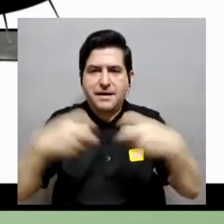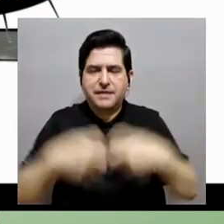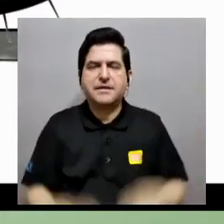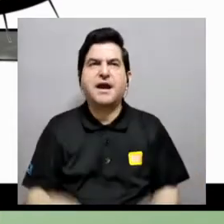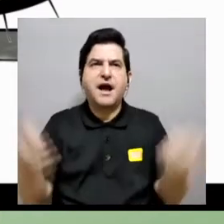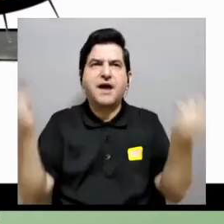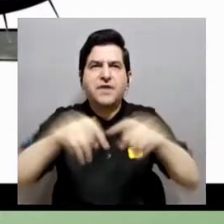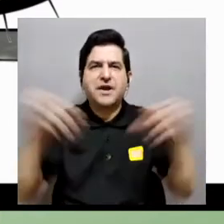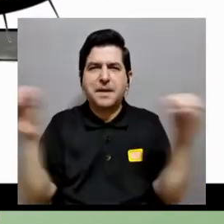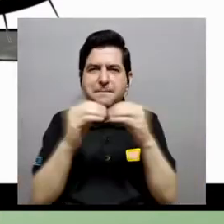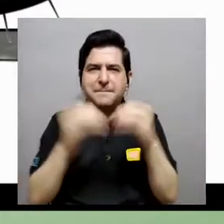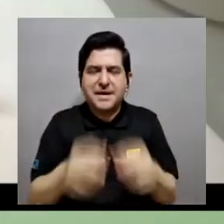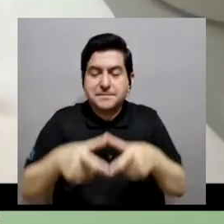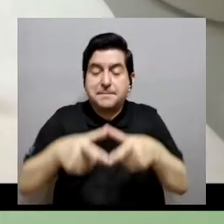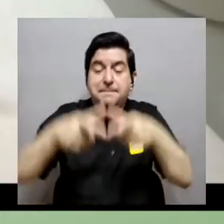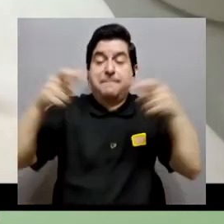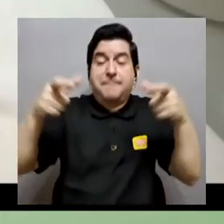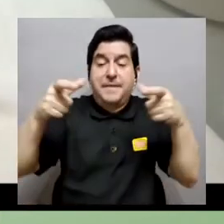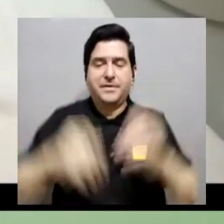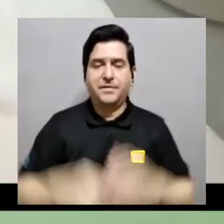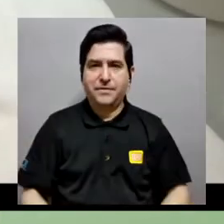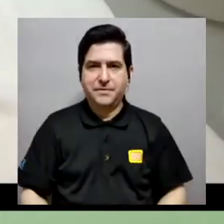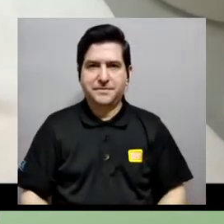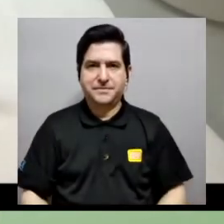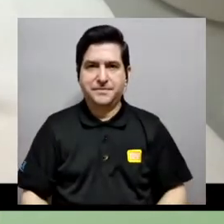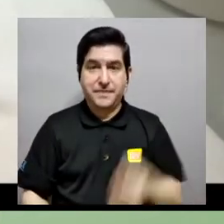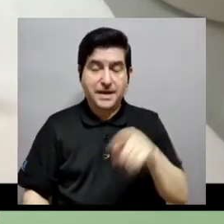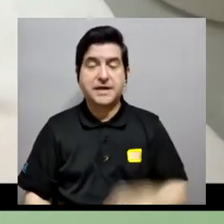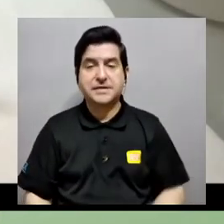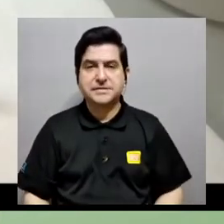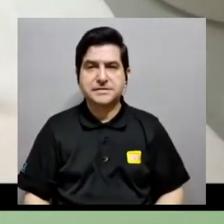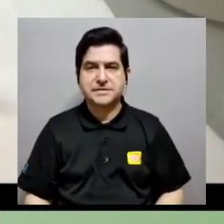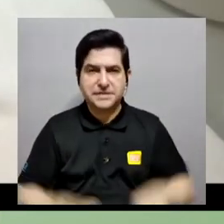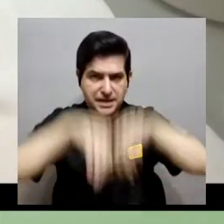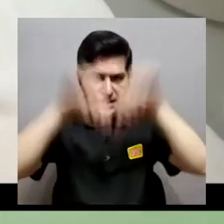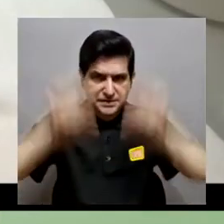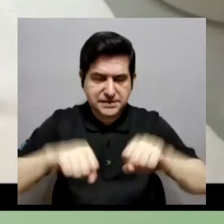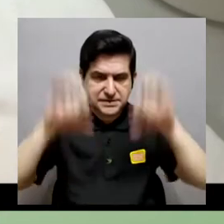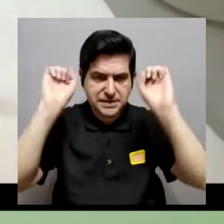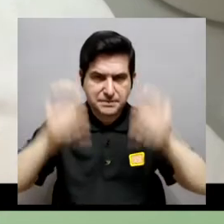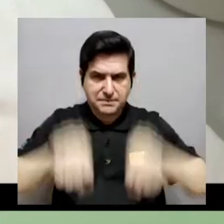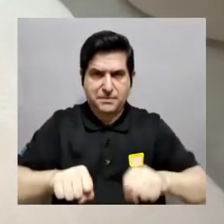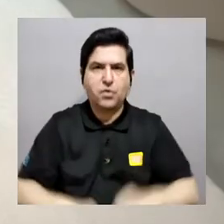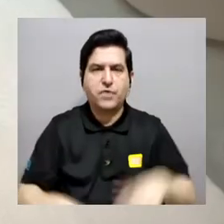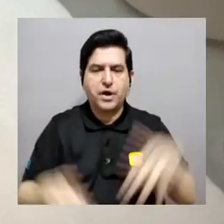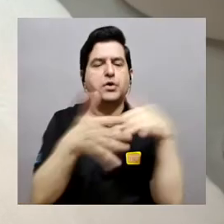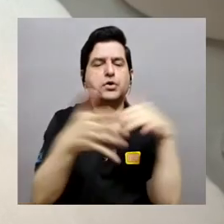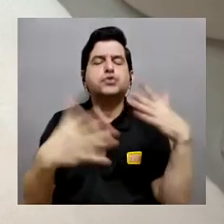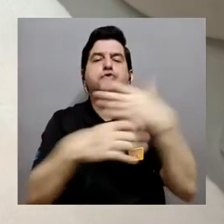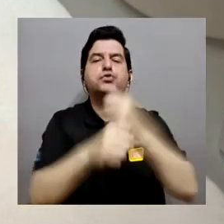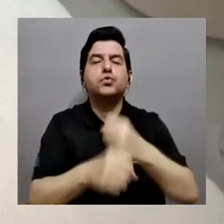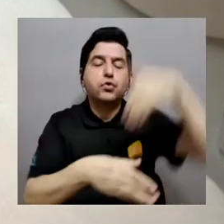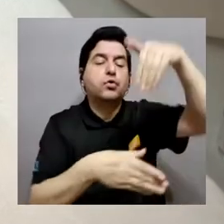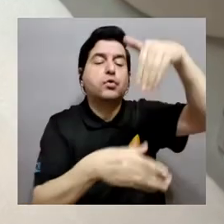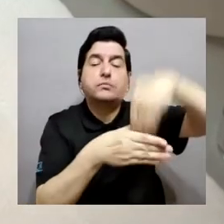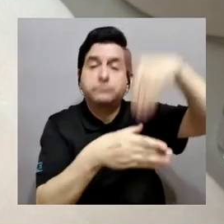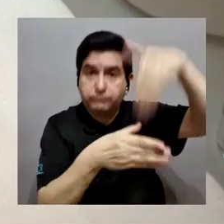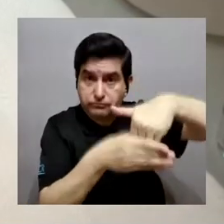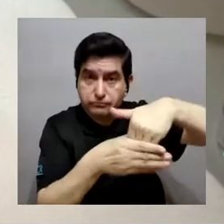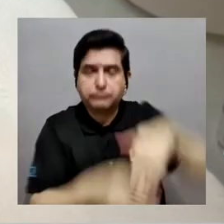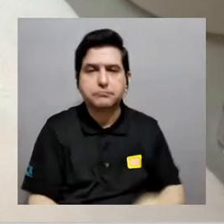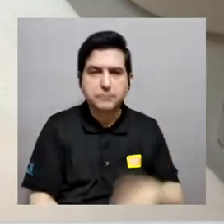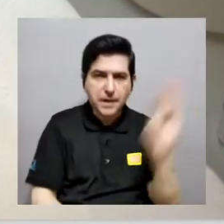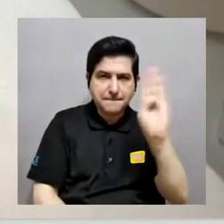ligeramente más macroscópico. Este es un dispositivo en el cual podemos hacer este tipo de estudios. Ahí adentro hay